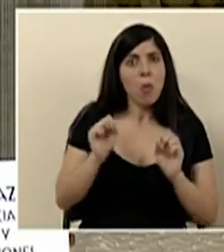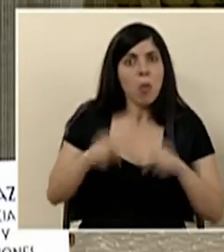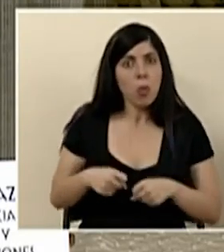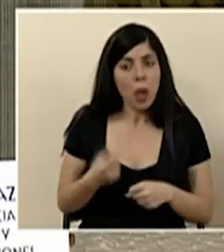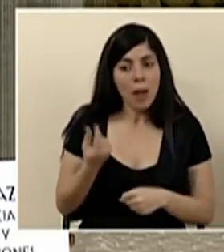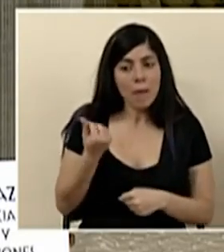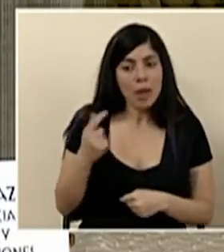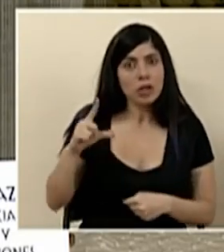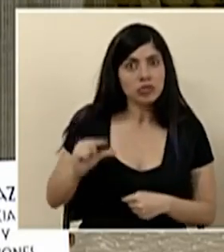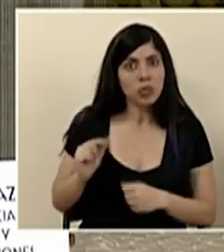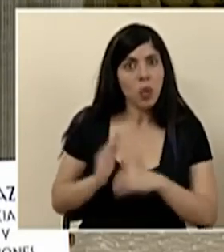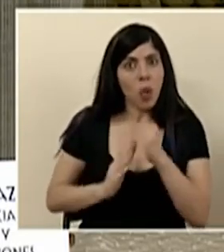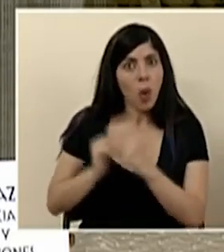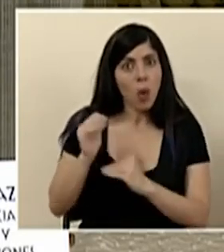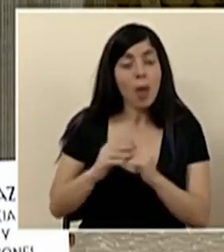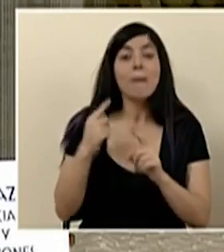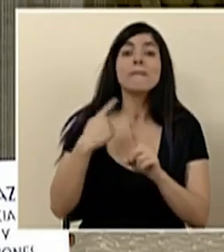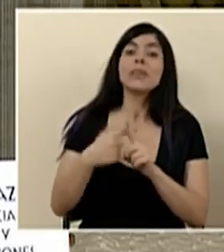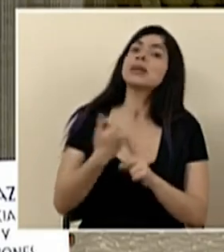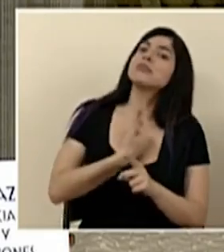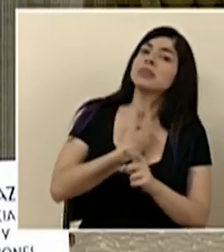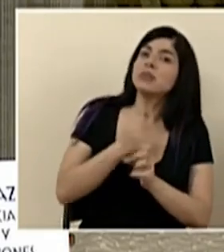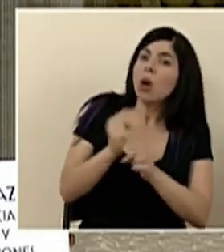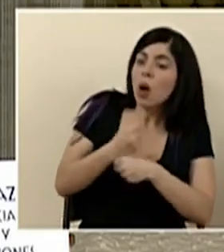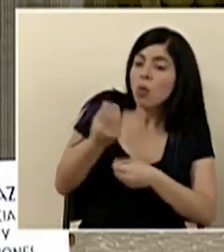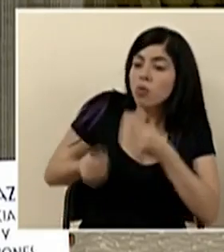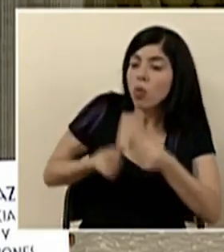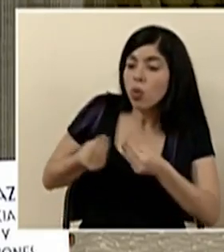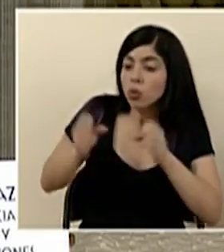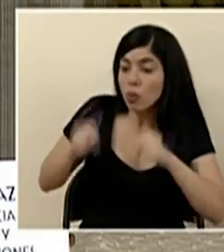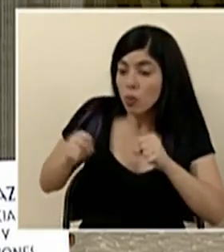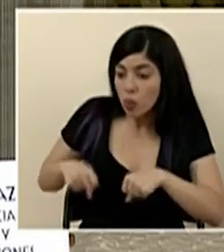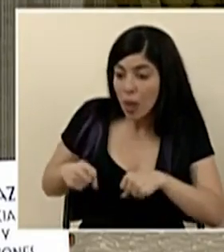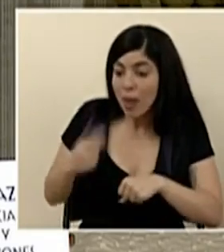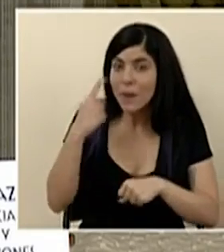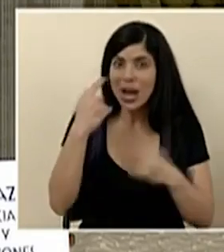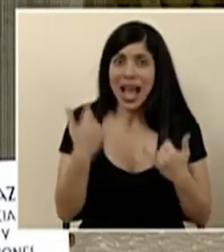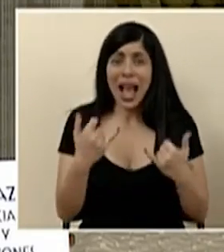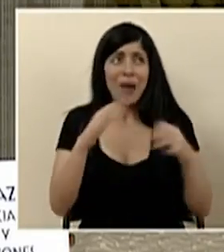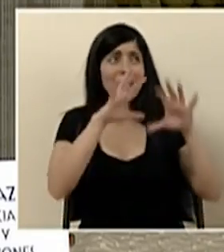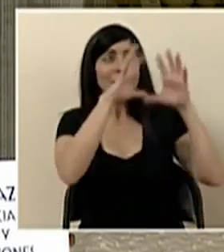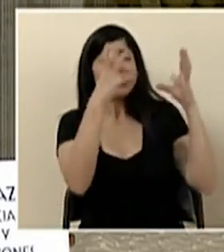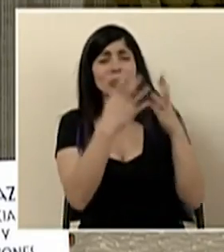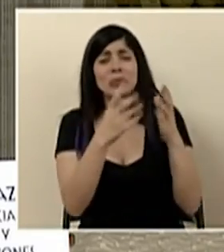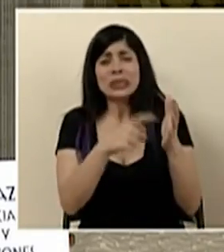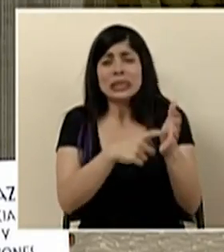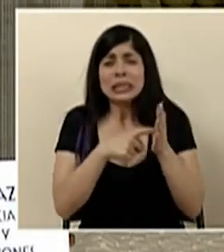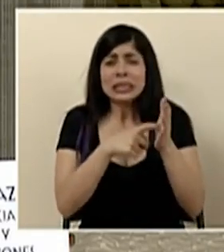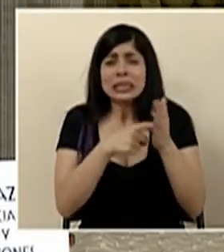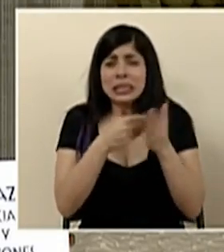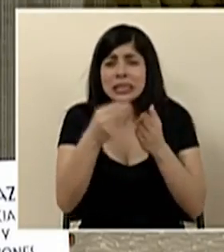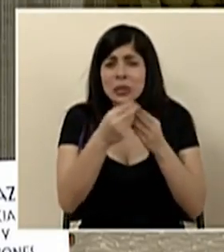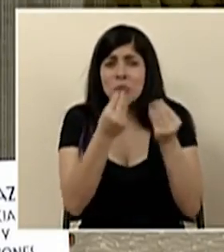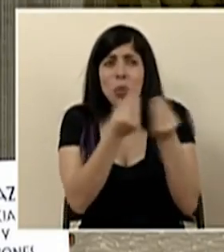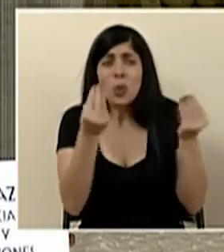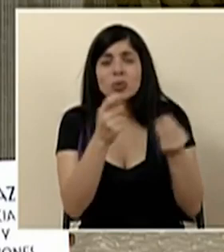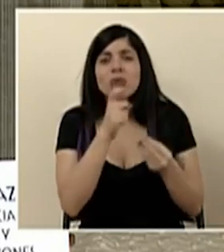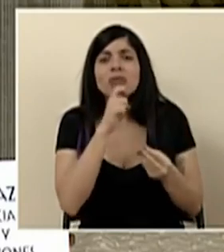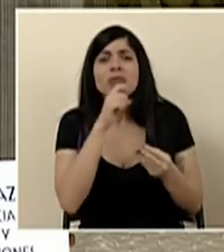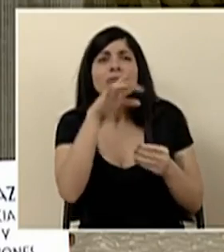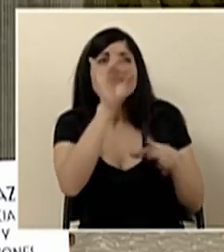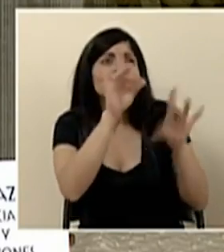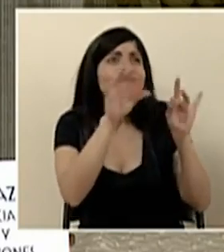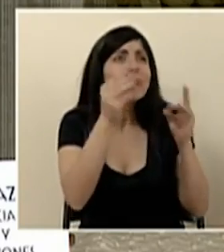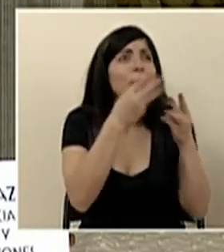buenos precios y sobre todo que seamos capaces de autoabastecernos nosotros en un mercado donde la demanda ha sido tan amplia que a veces cuesta encontrar los